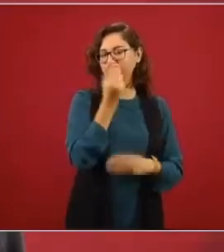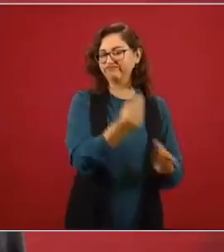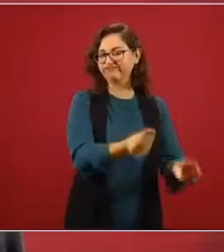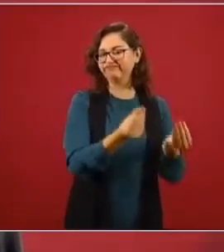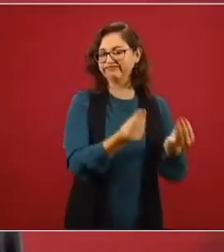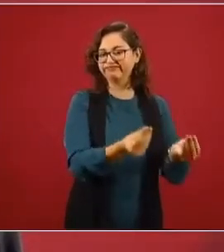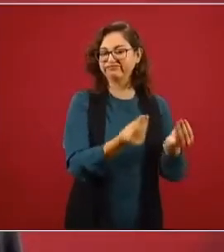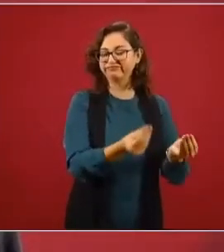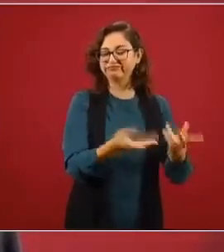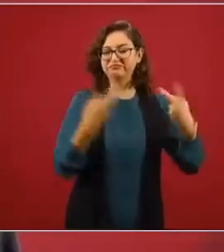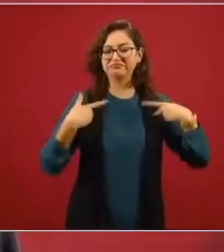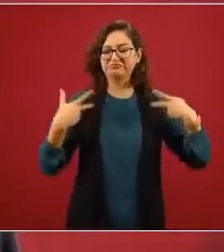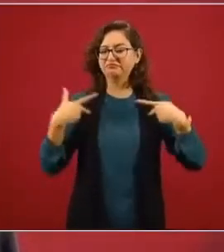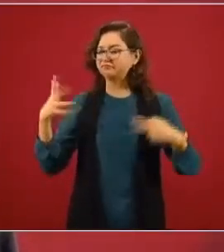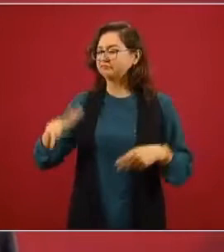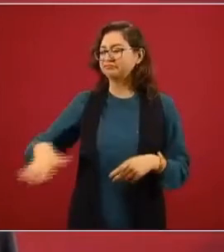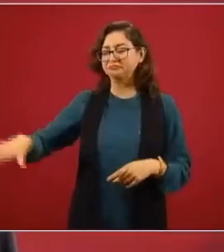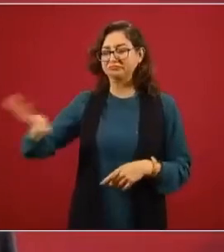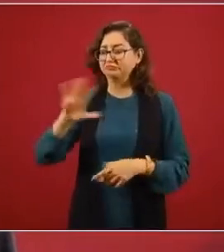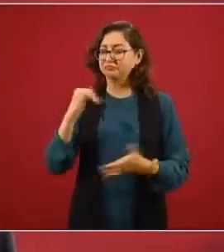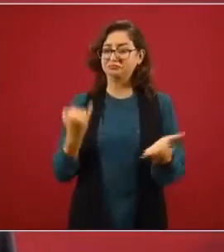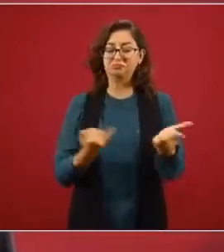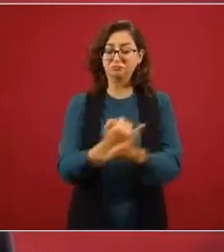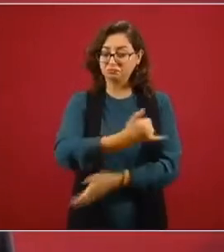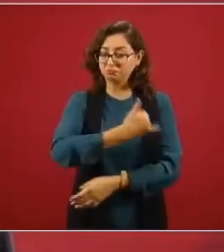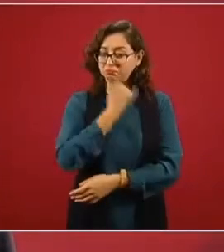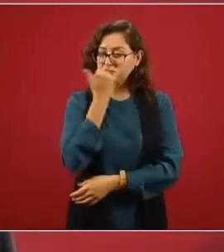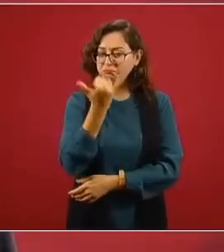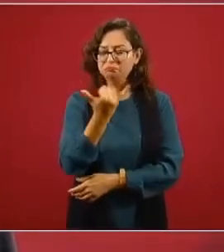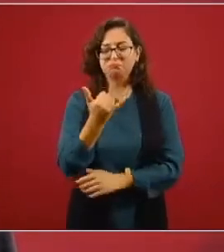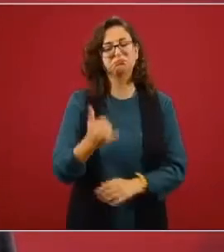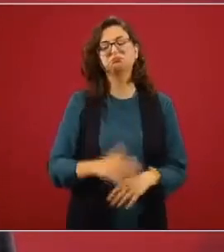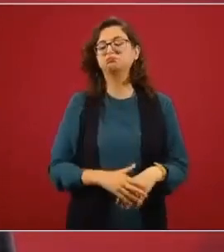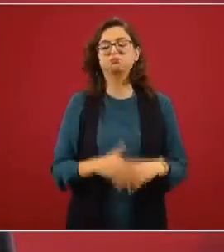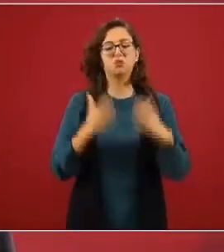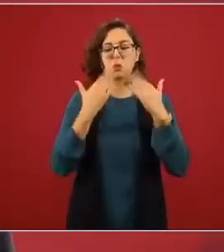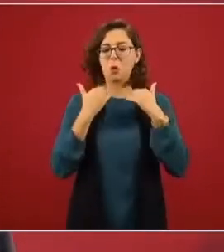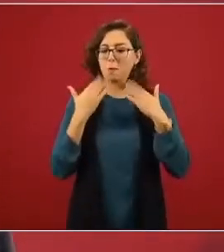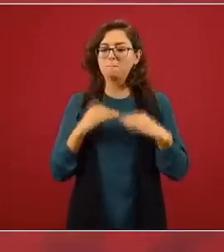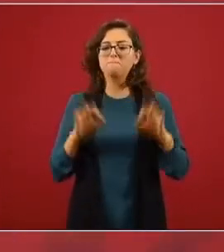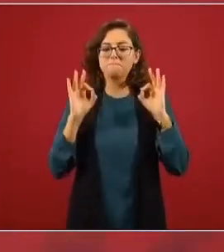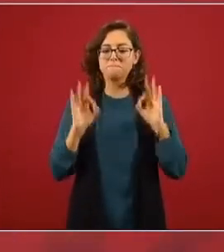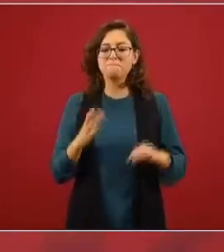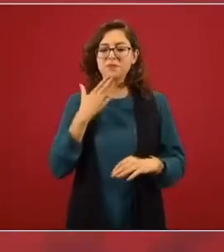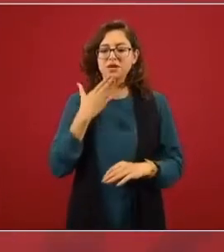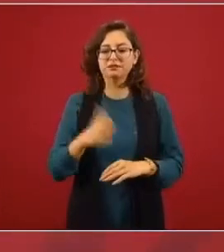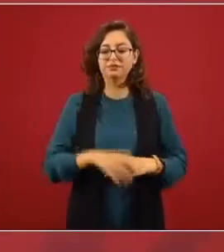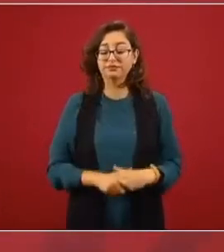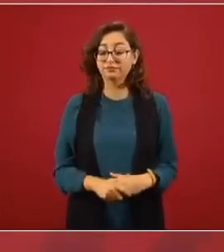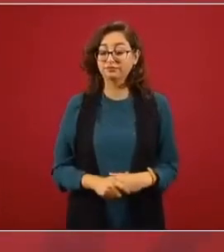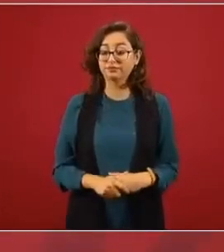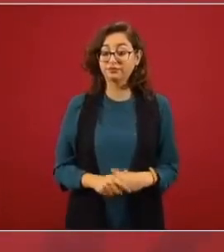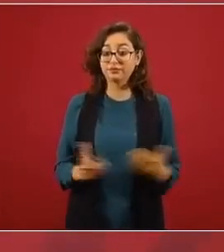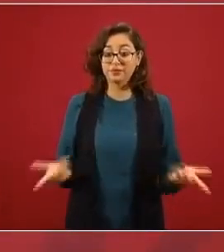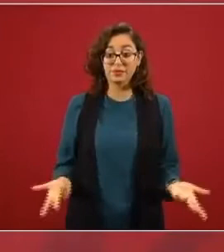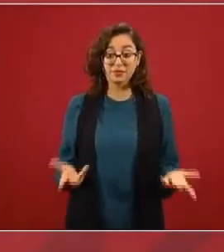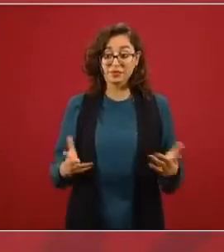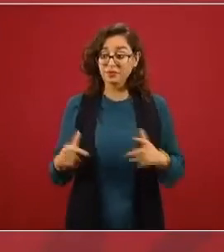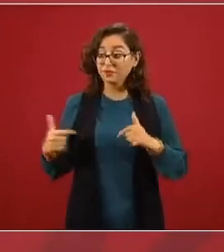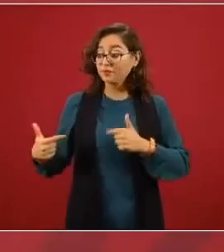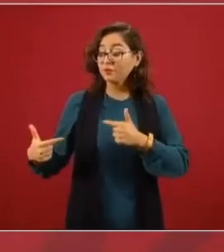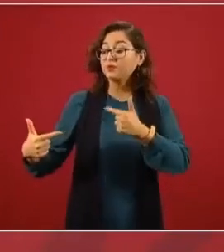Y el pueblo no se equivoca en este caso, o sea, es correcto. ¿Qué cuentas se les va a entregar a las nuevas